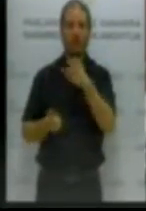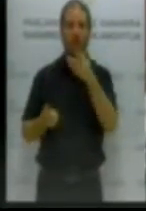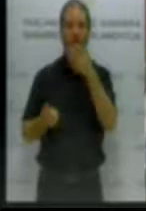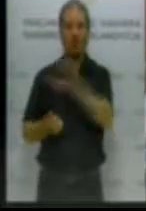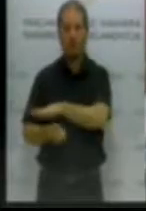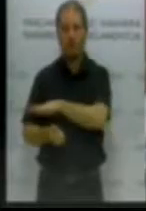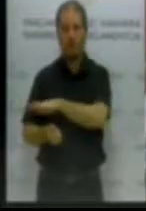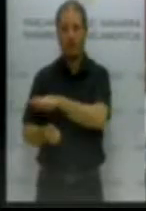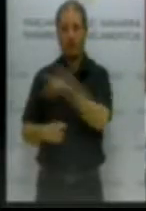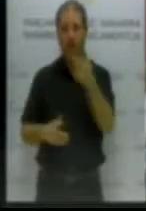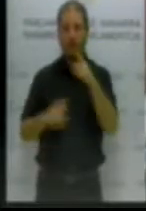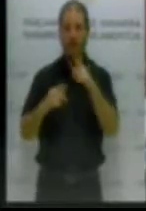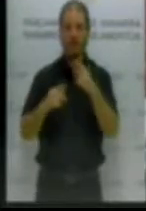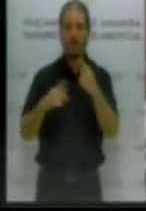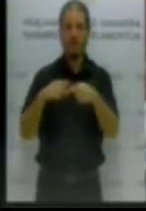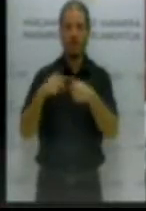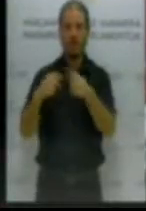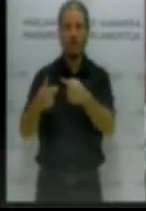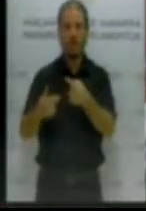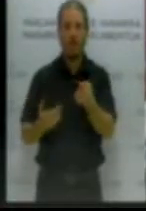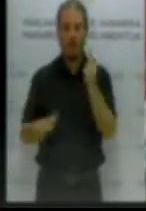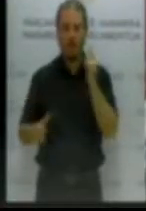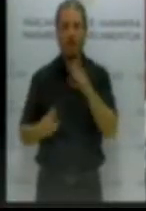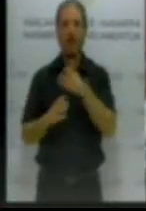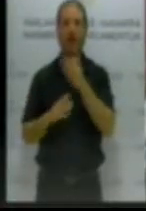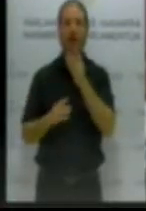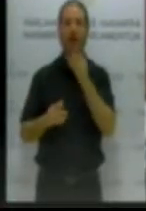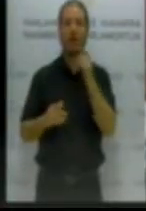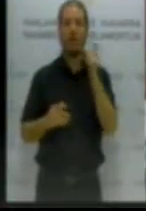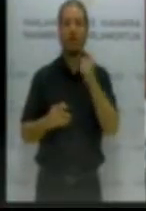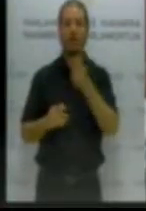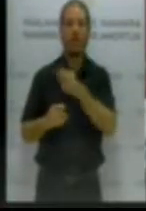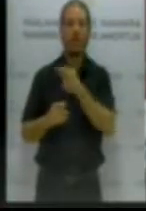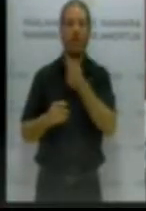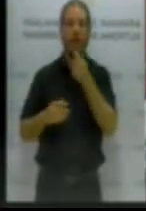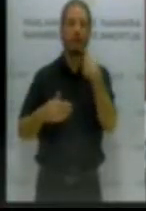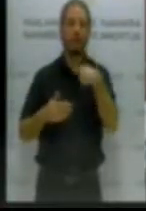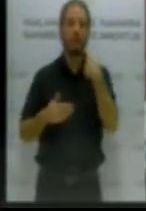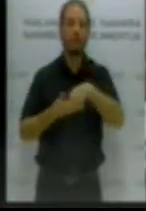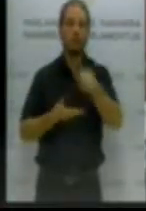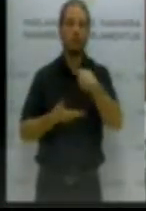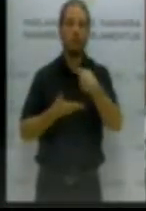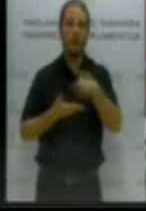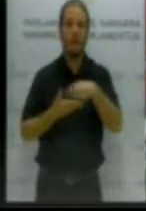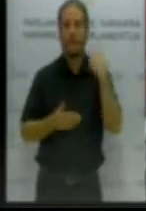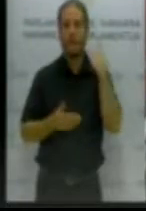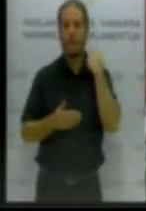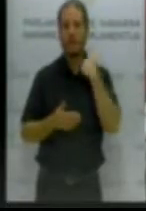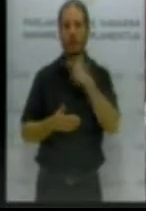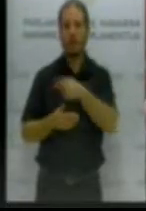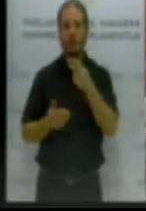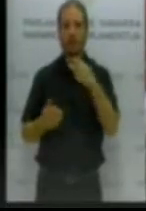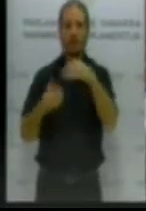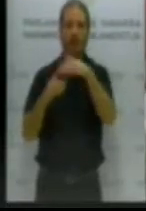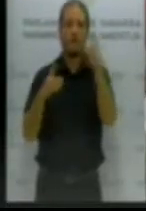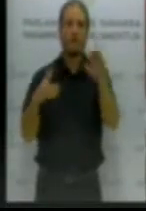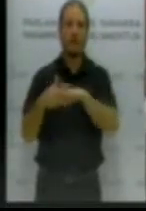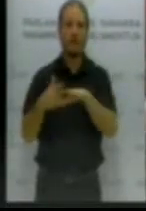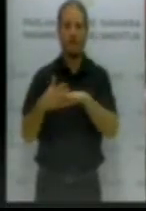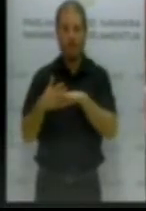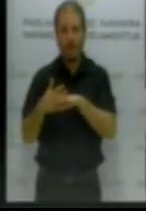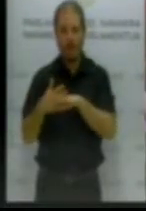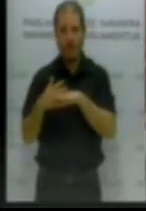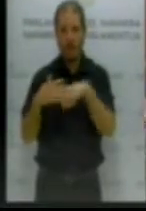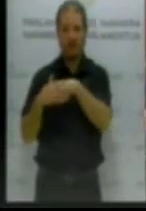día con el 52% de la pensión. Pensiones ridículas, pensiones ridículas. Y todo esto les ocurría